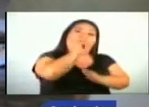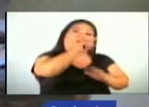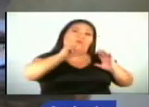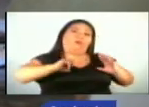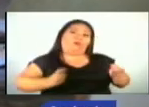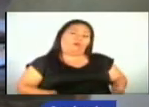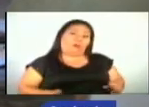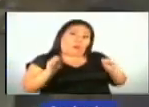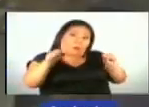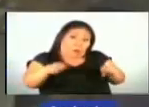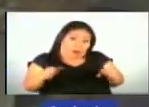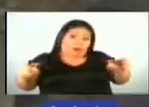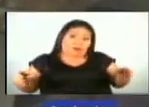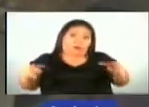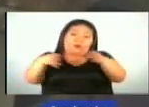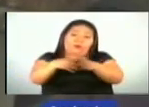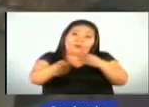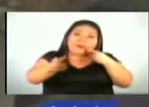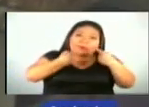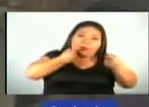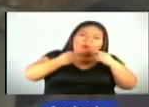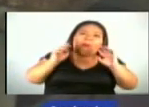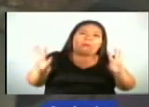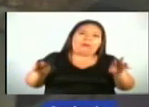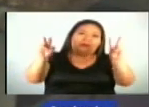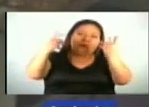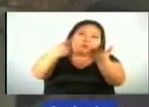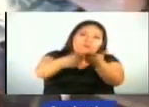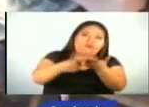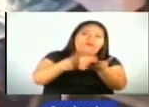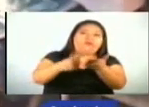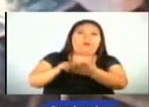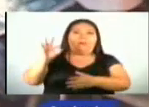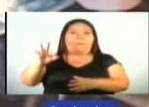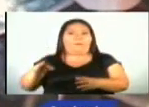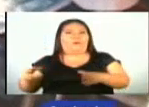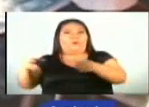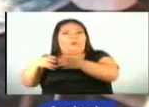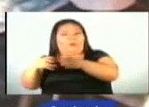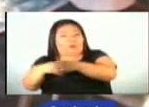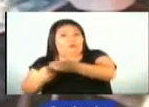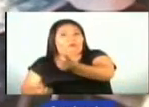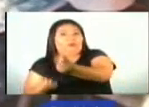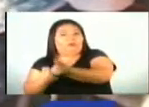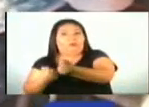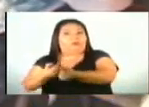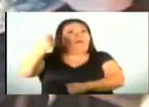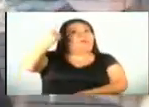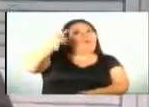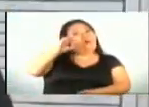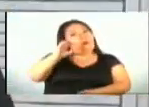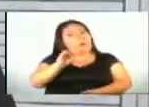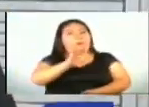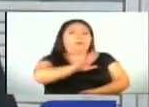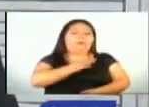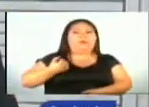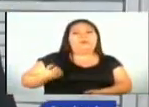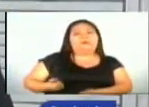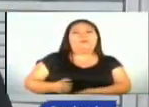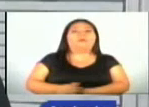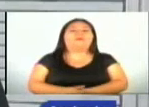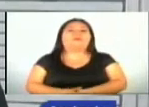creación de una mesa de diálogo para discutir propuestas de mejora para el sistema que beneficien tanto al maestro como a los estudiantes.